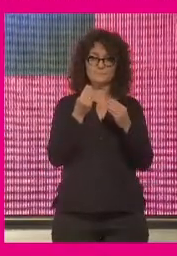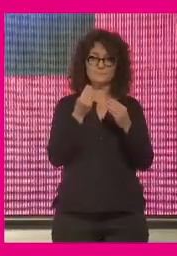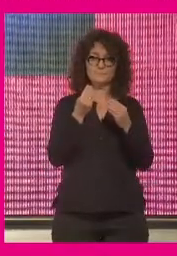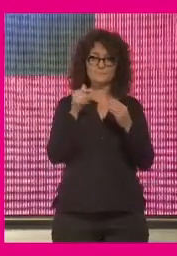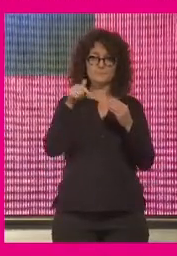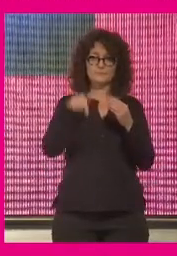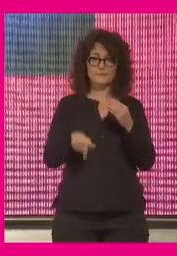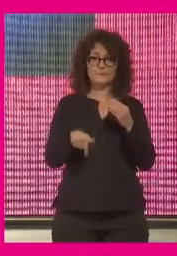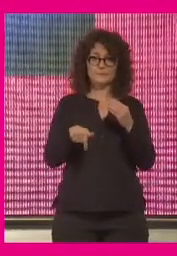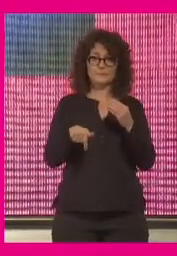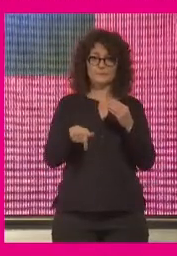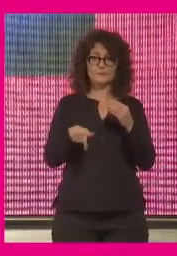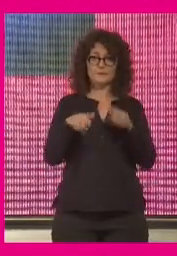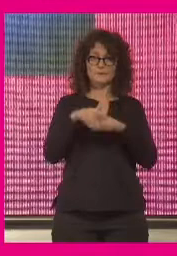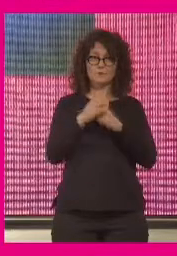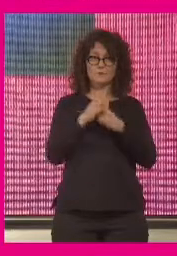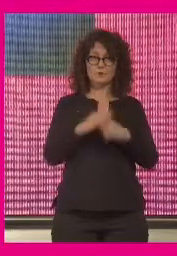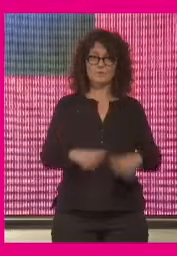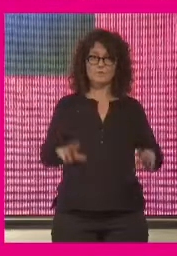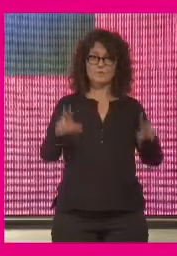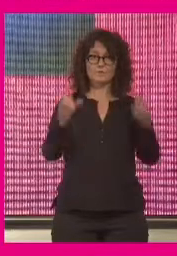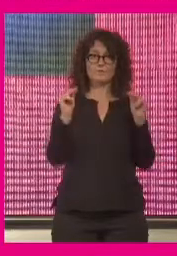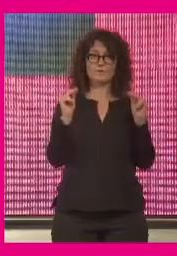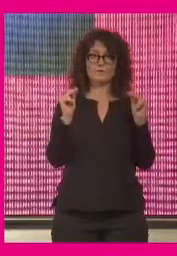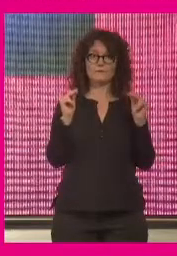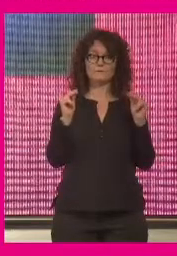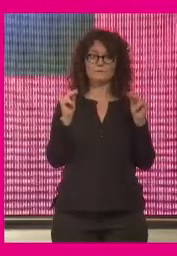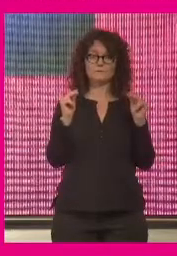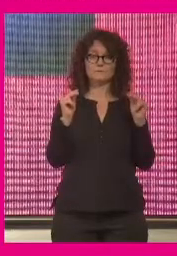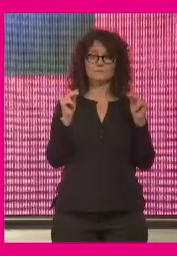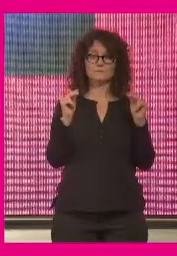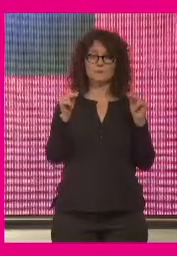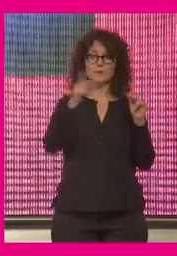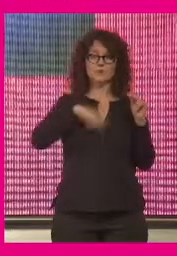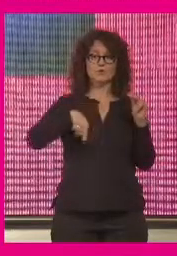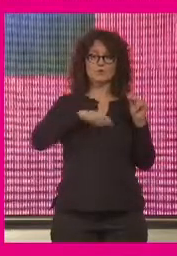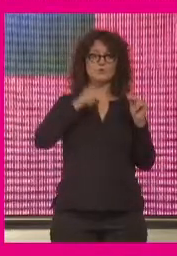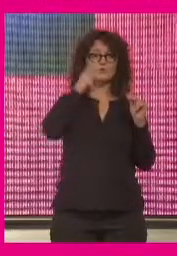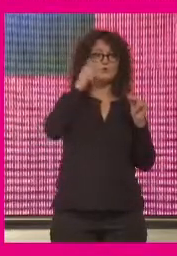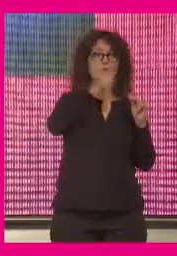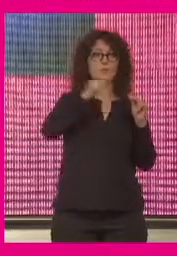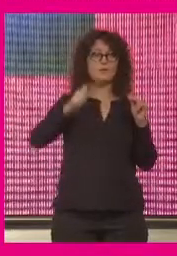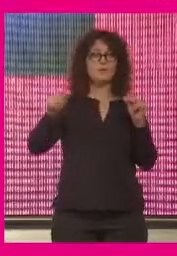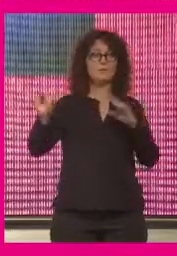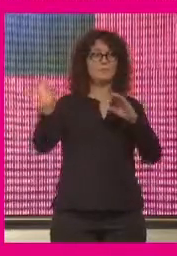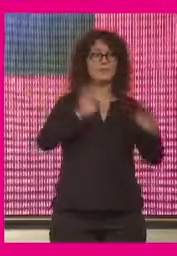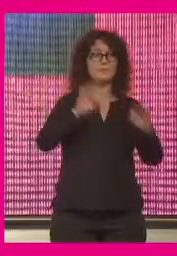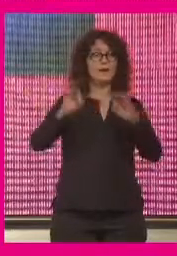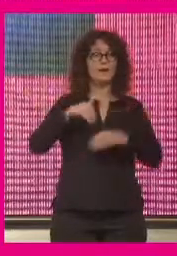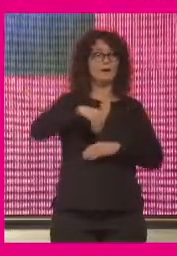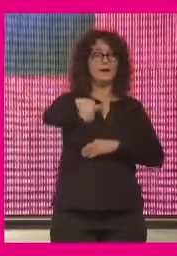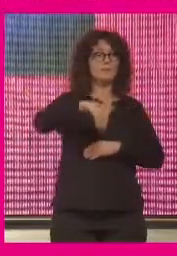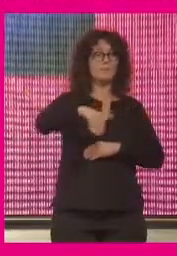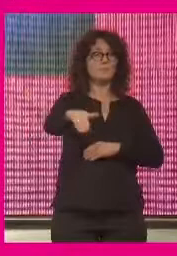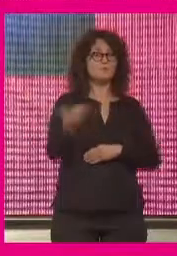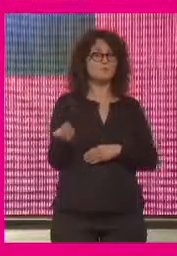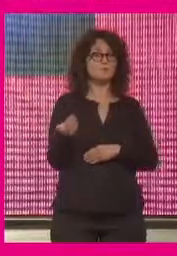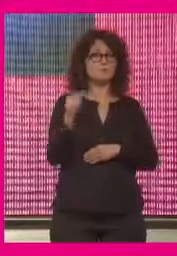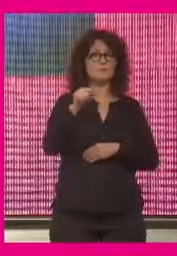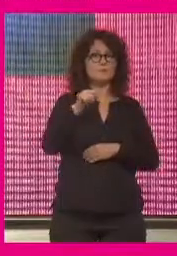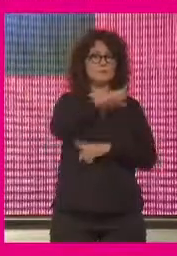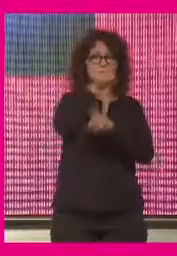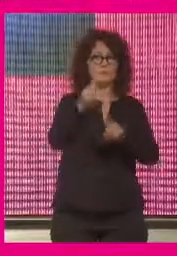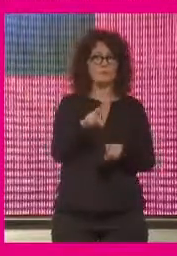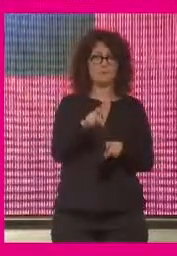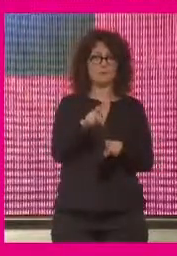esto termine estaremos preparados como humanidad esa es mi duda y el matiz que